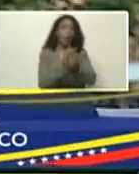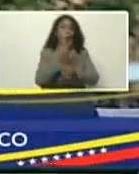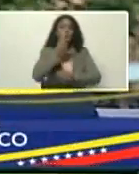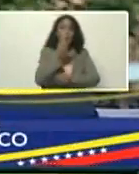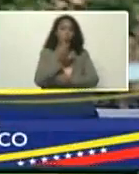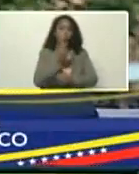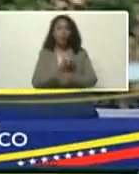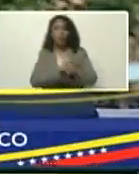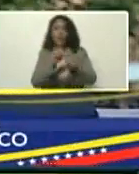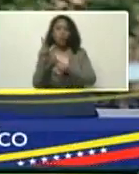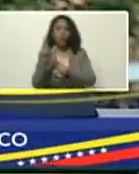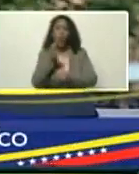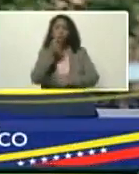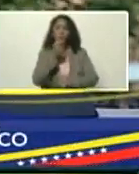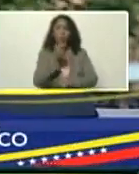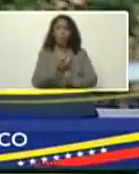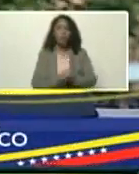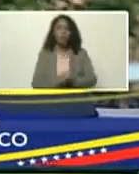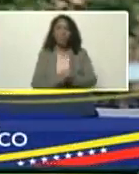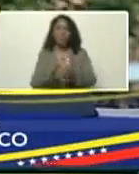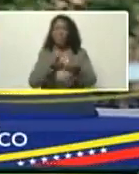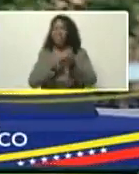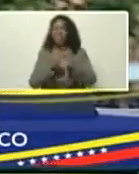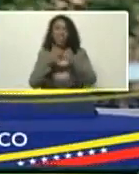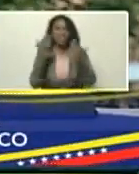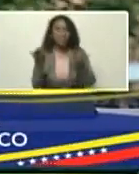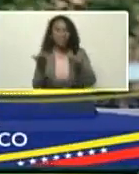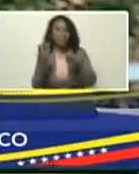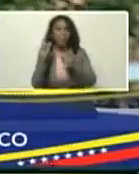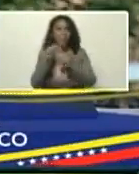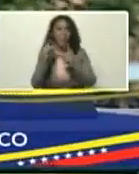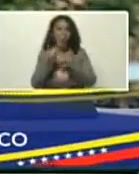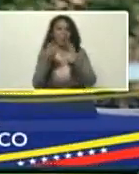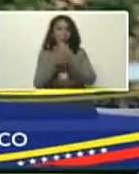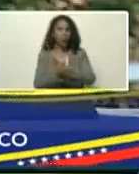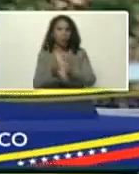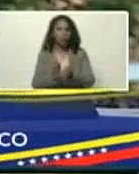una revista arbitrada, vamos a qué significa, una revista arbitrada,